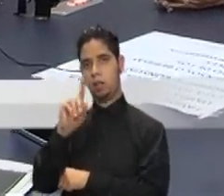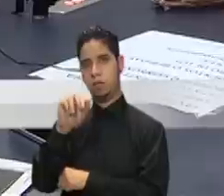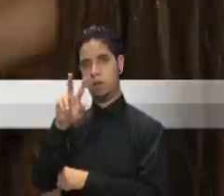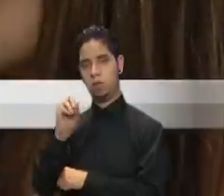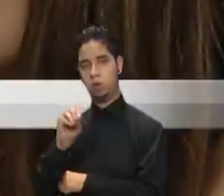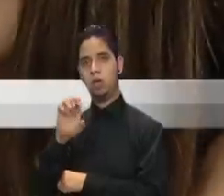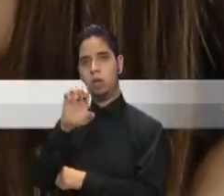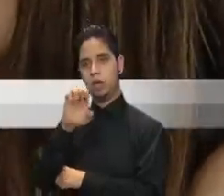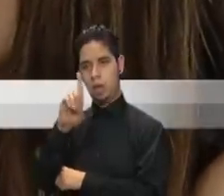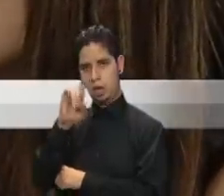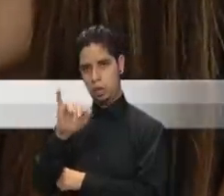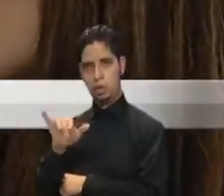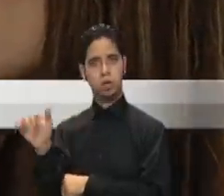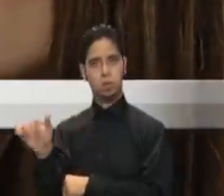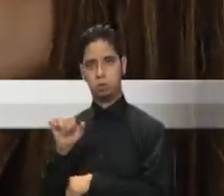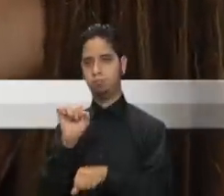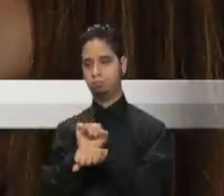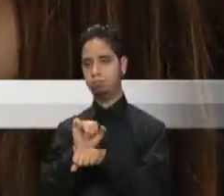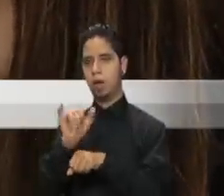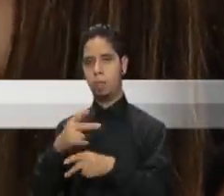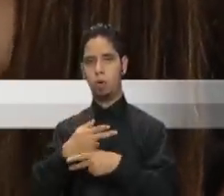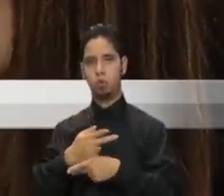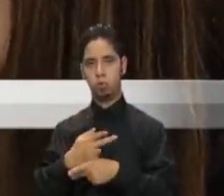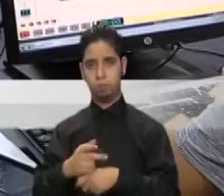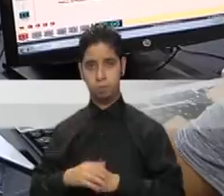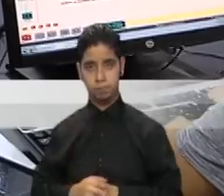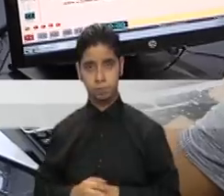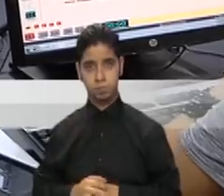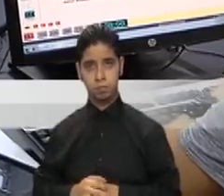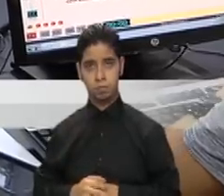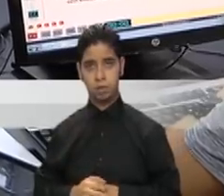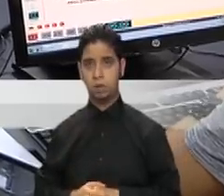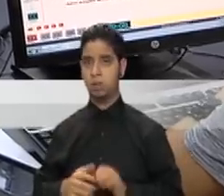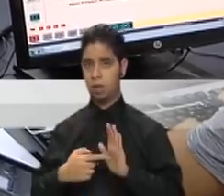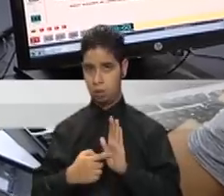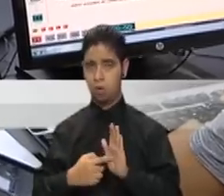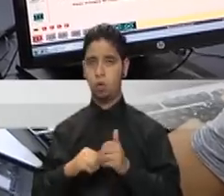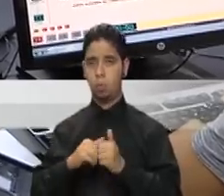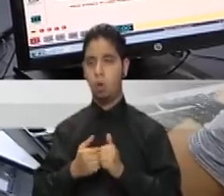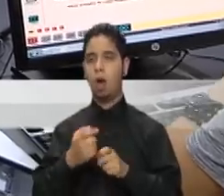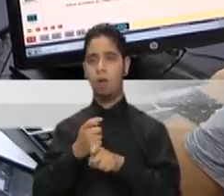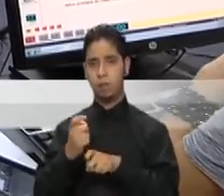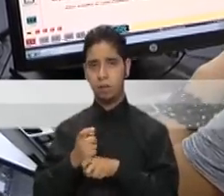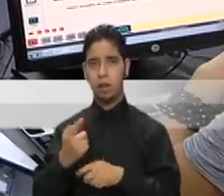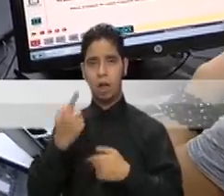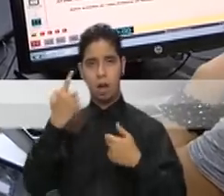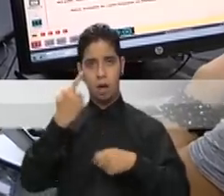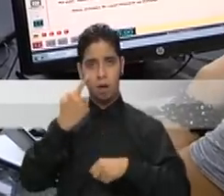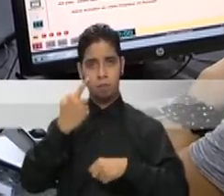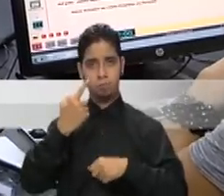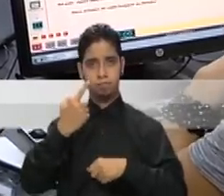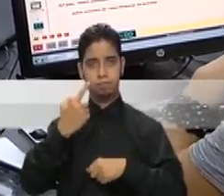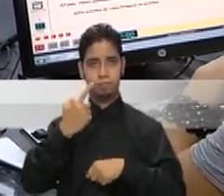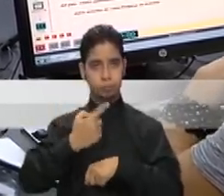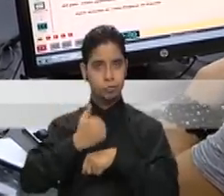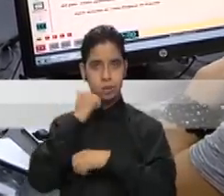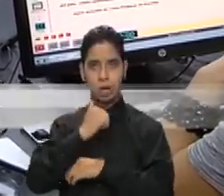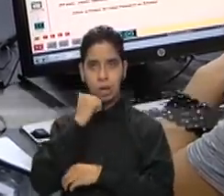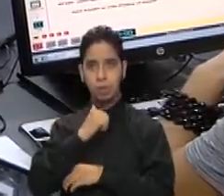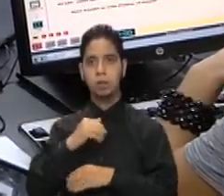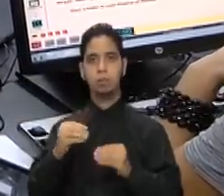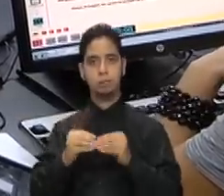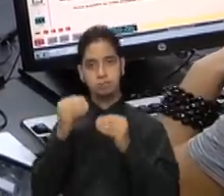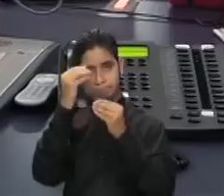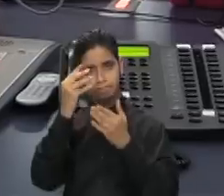Joel Martínez El programa presenta temas que afectan la vida diaria de los radioescuchas con entrevistas, investigaciones y reportajes